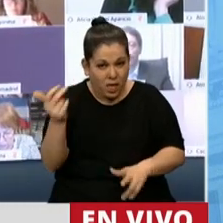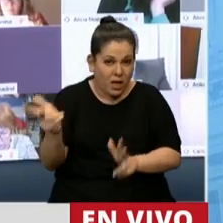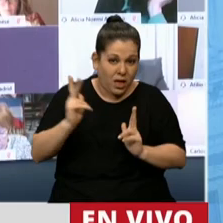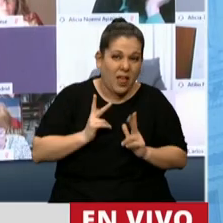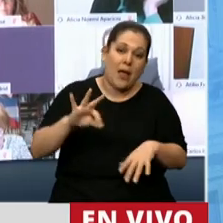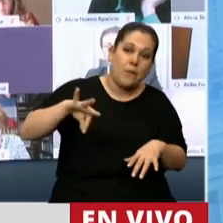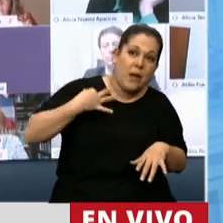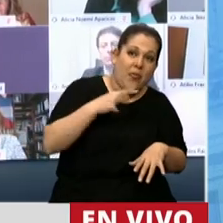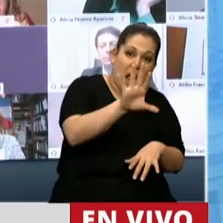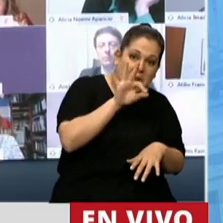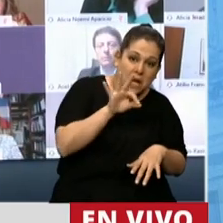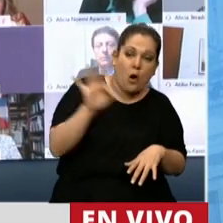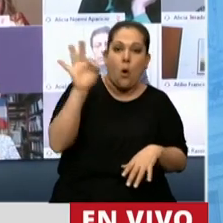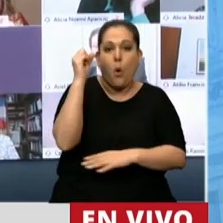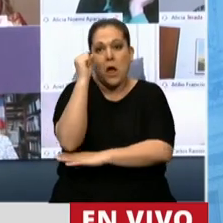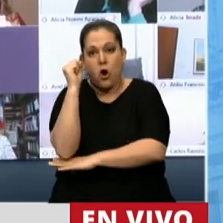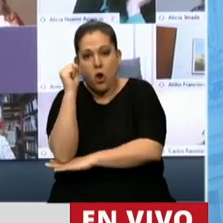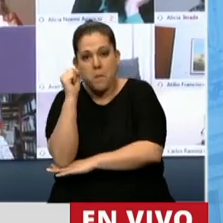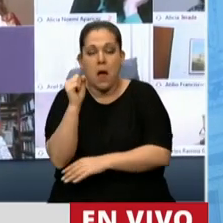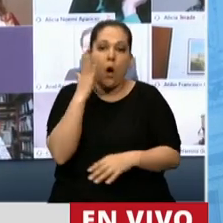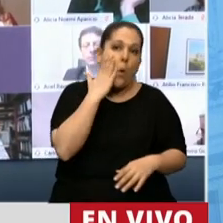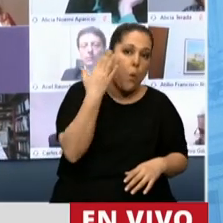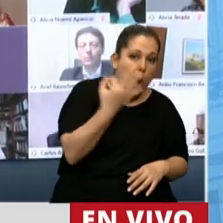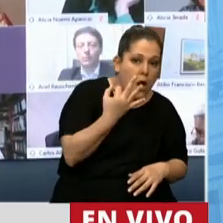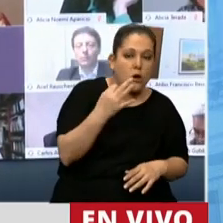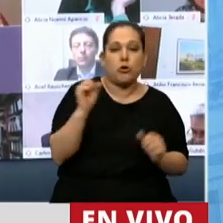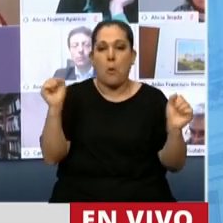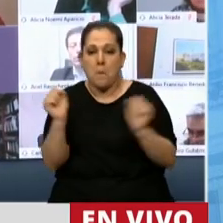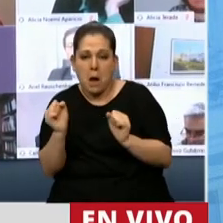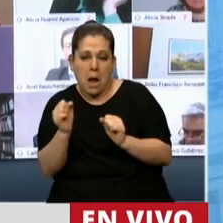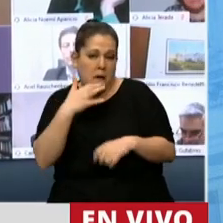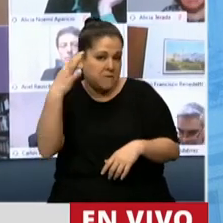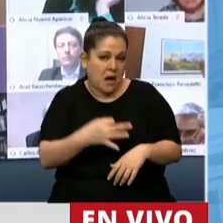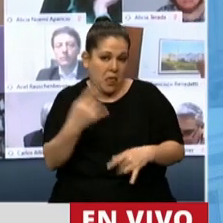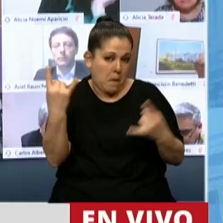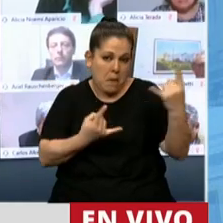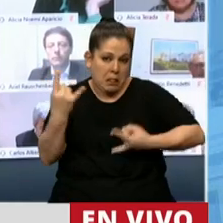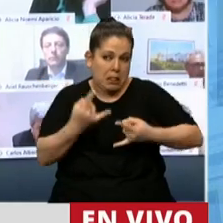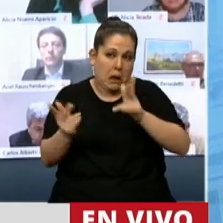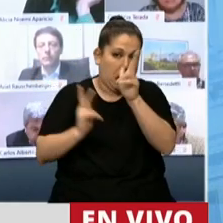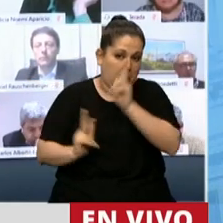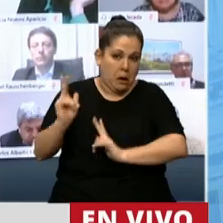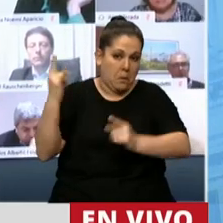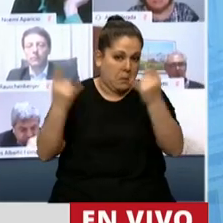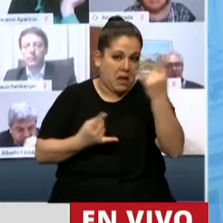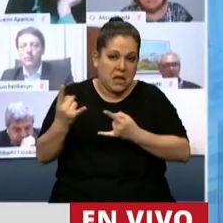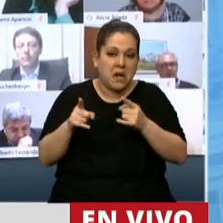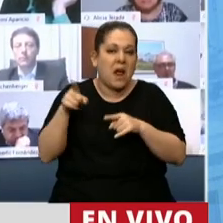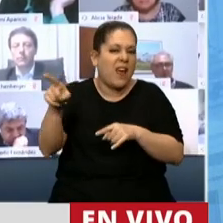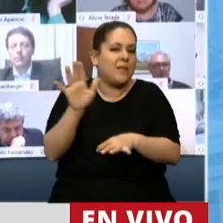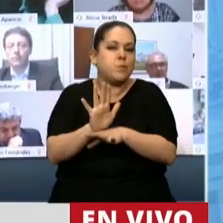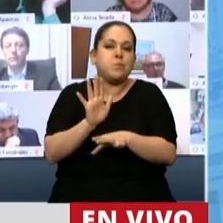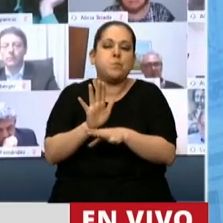economía. Buenos y malos. En realidad era mentira, no era ni vida ni economía. Era la agenda de la